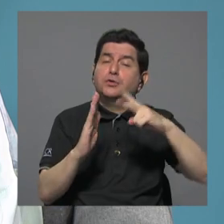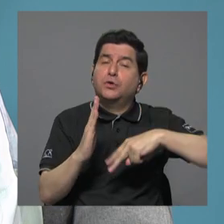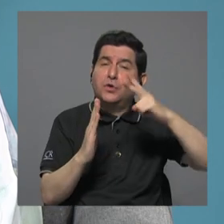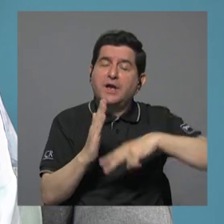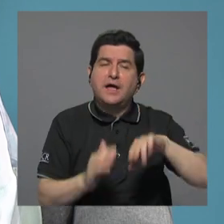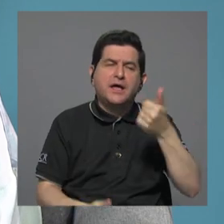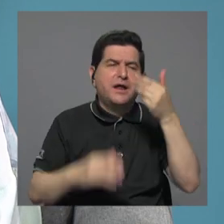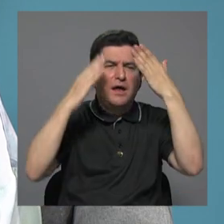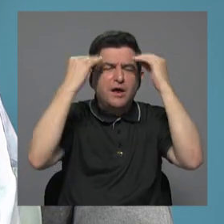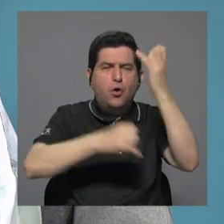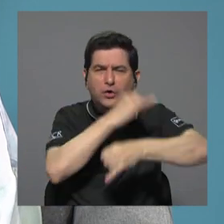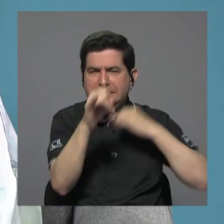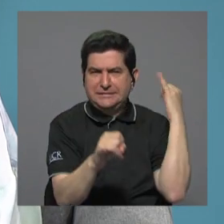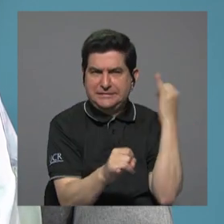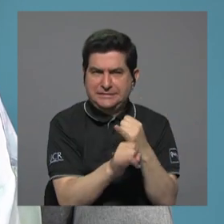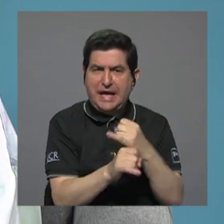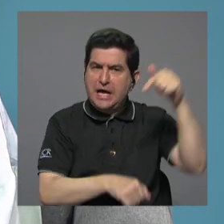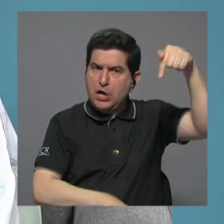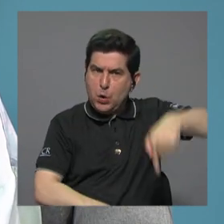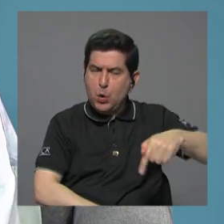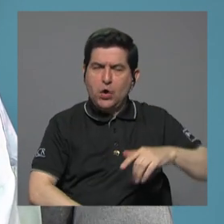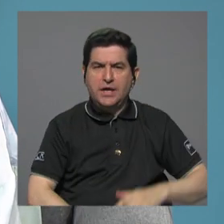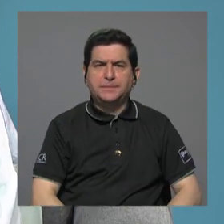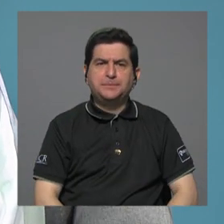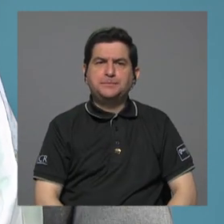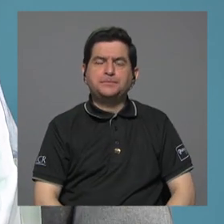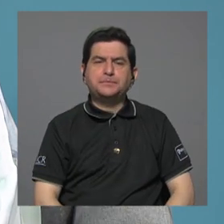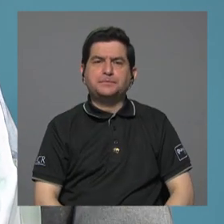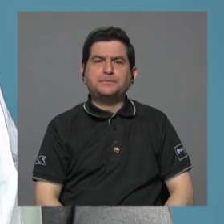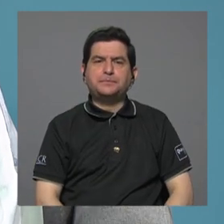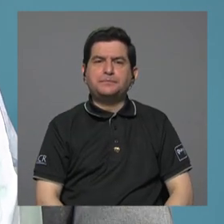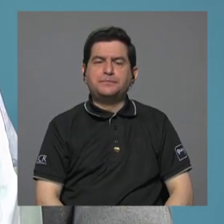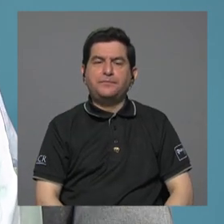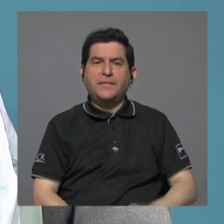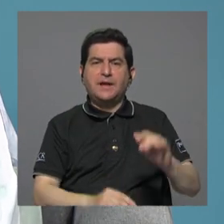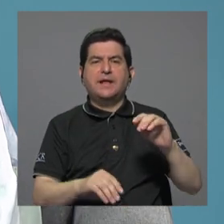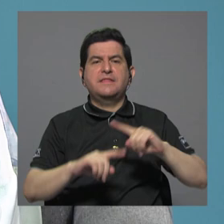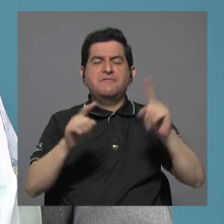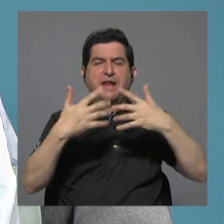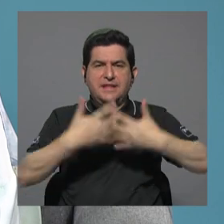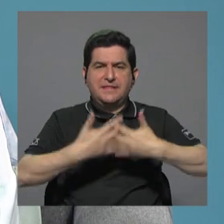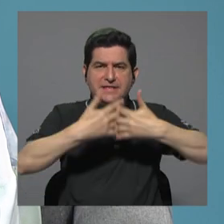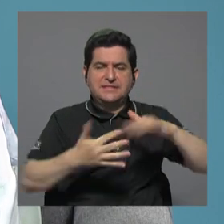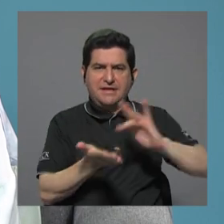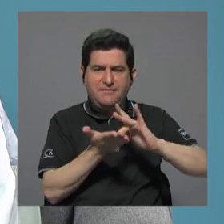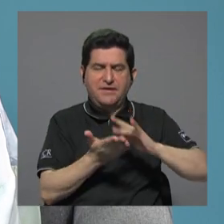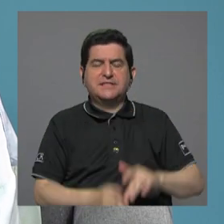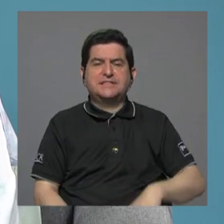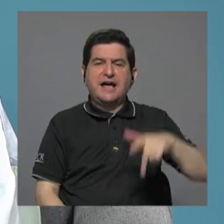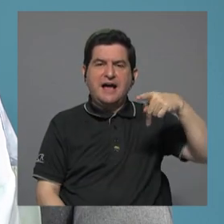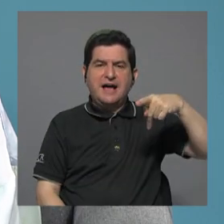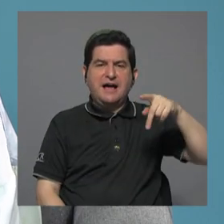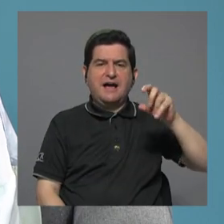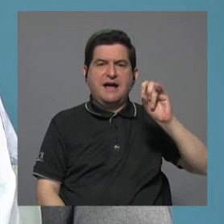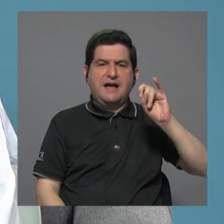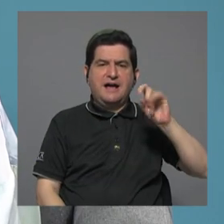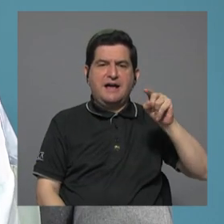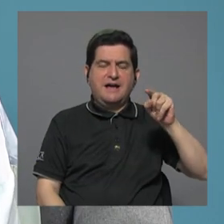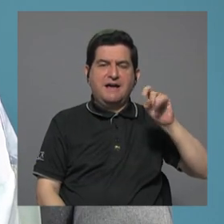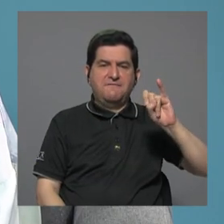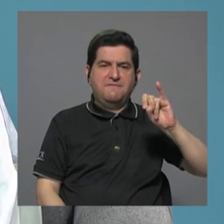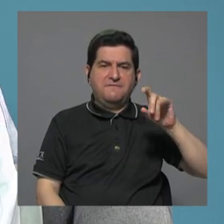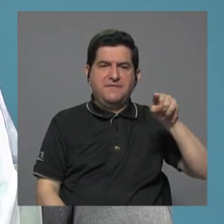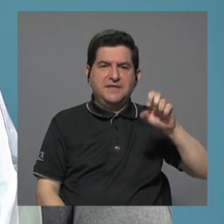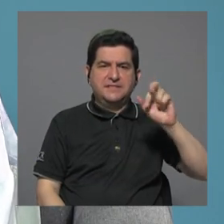en otro cable internacional hoy, que, bueno, las farmacéuticas, en particular ya Pfizer, se preparan para esa tercera